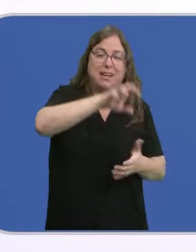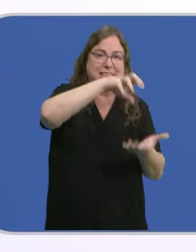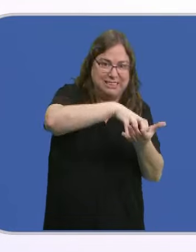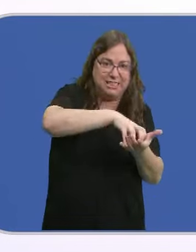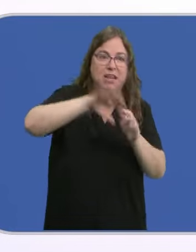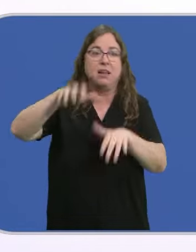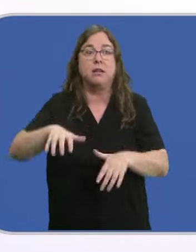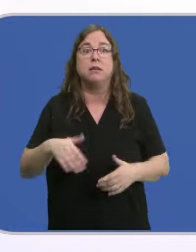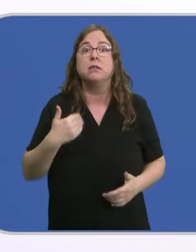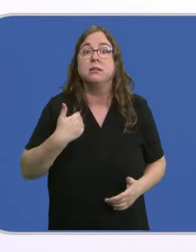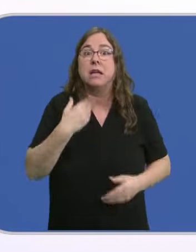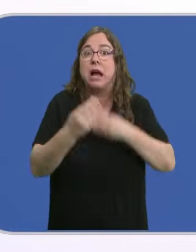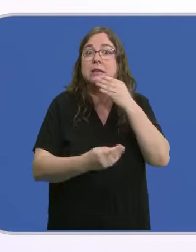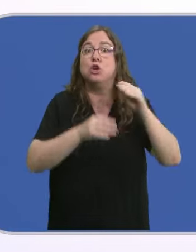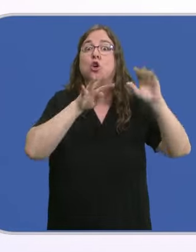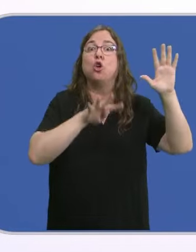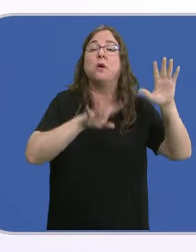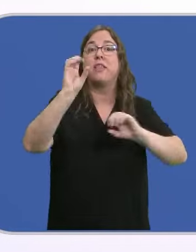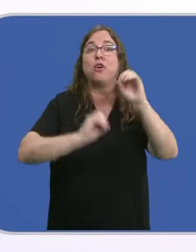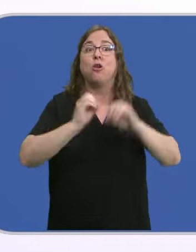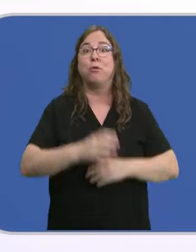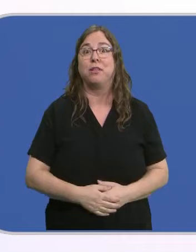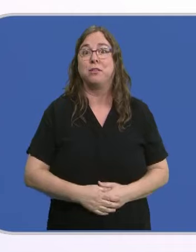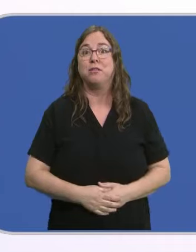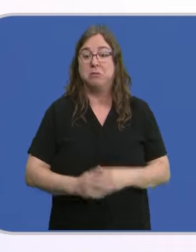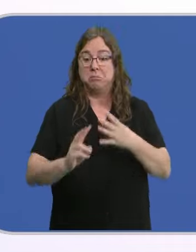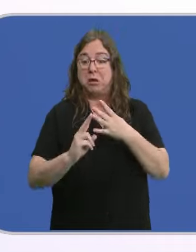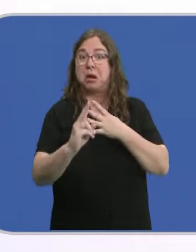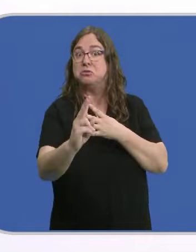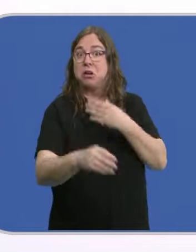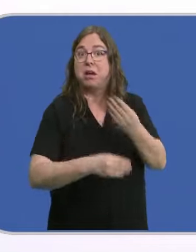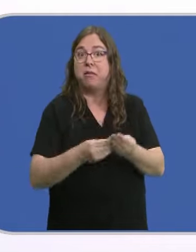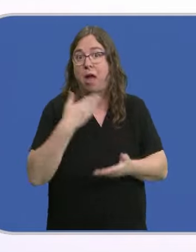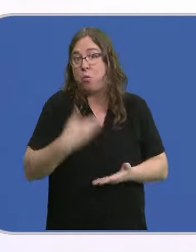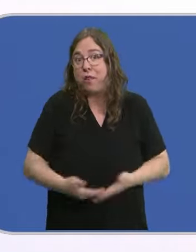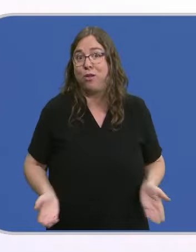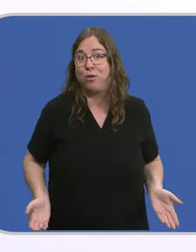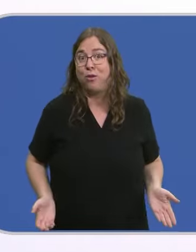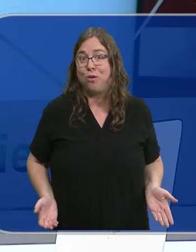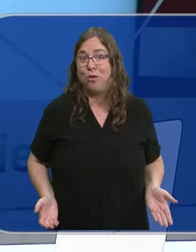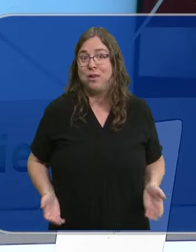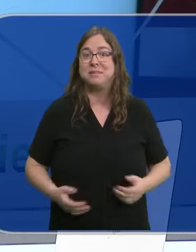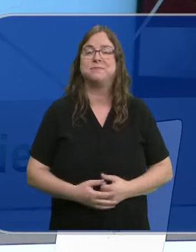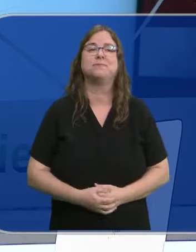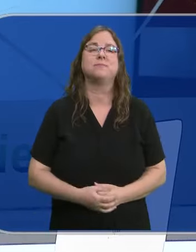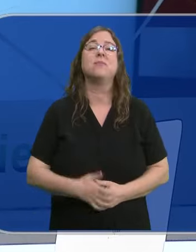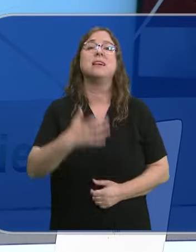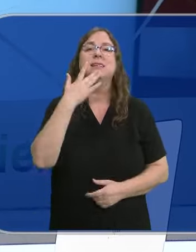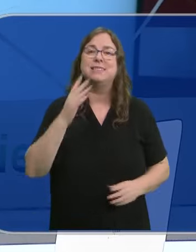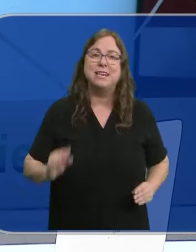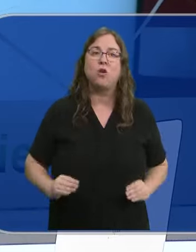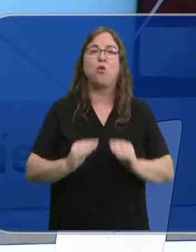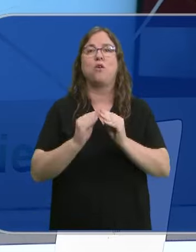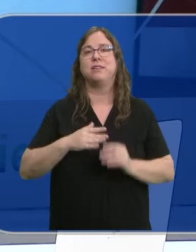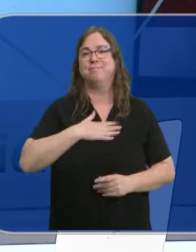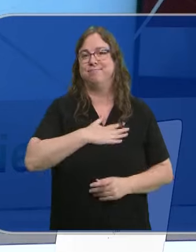ya está hecho el 95%. No sé qué va a hacer el resto de la legislatura, se va a aburrir. Si coinciden con el